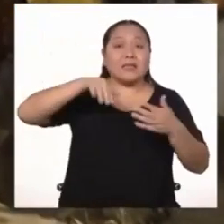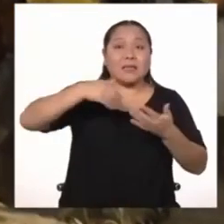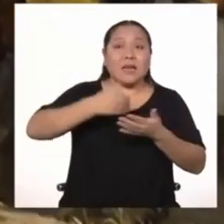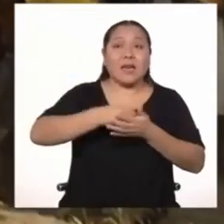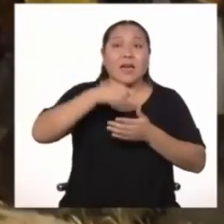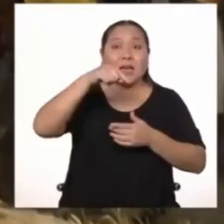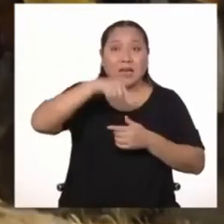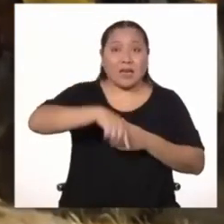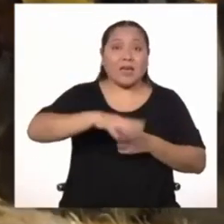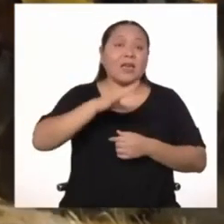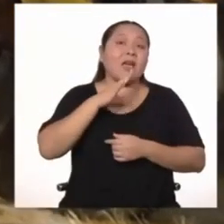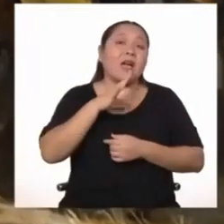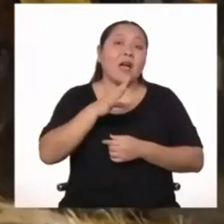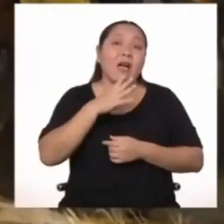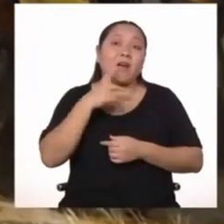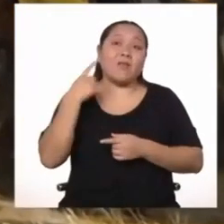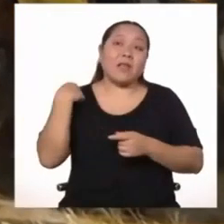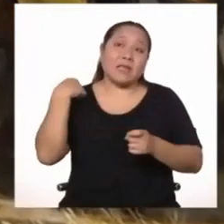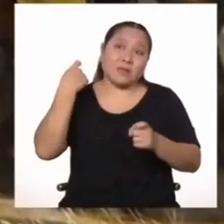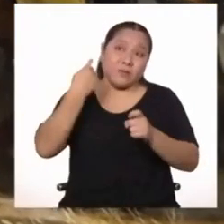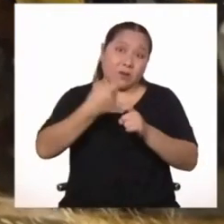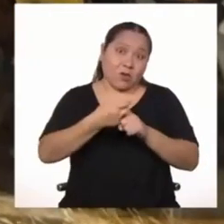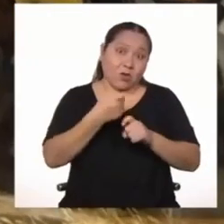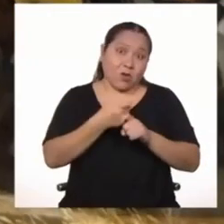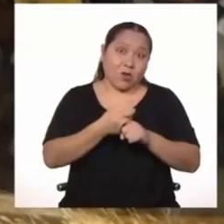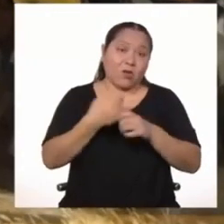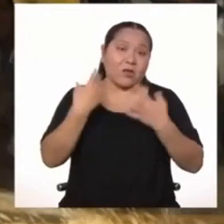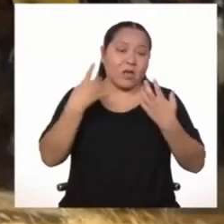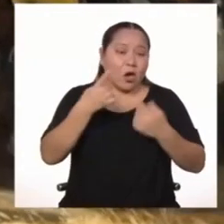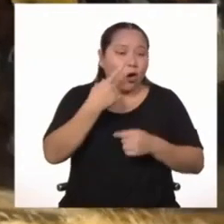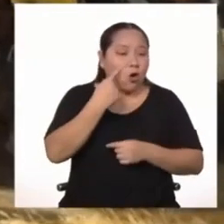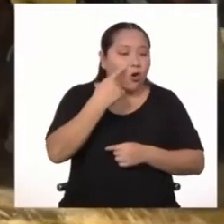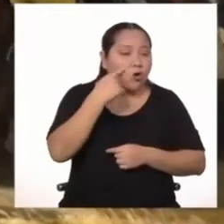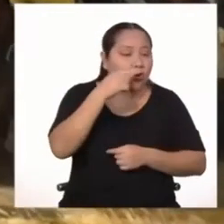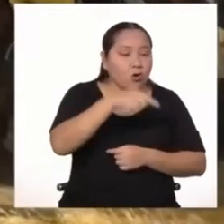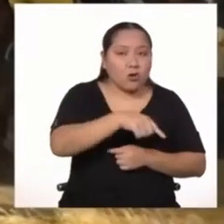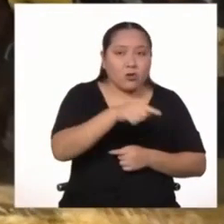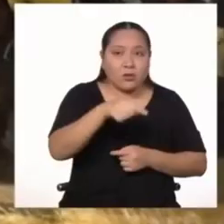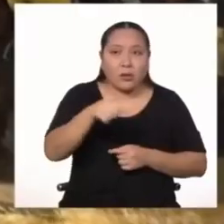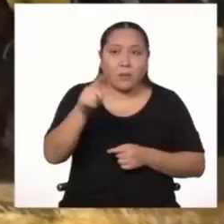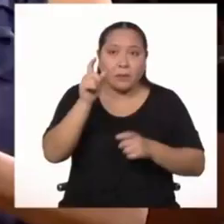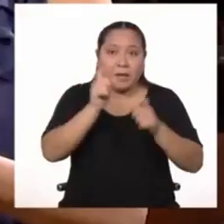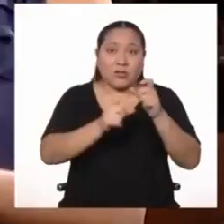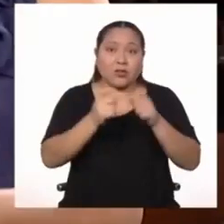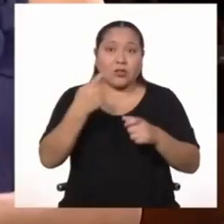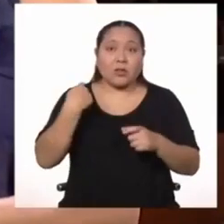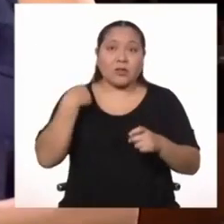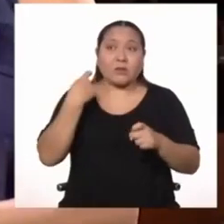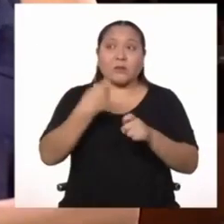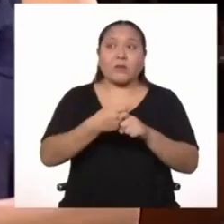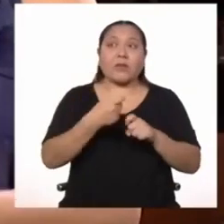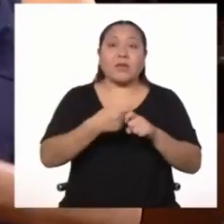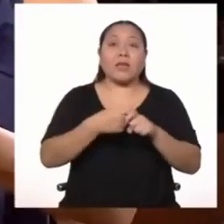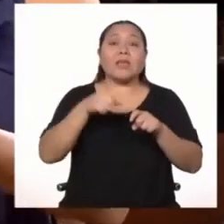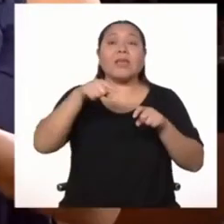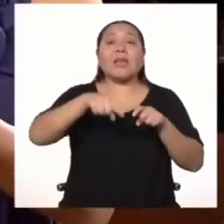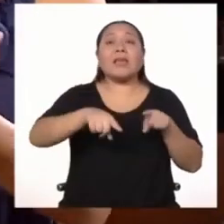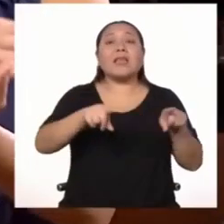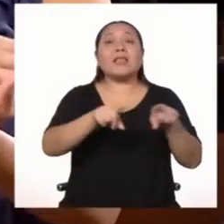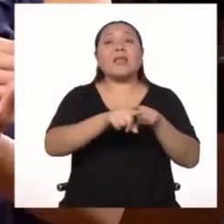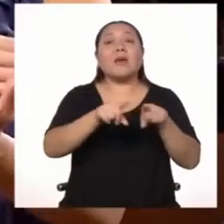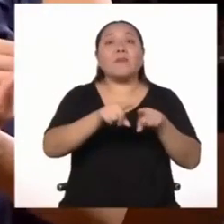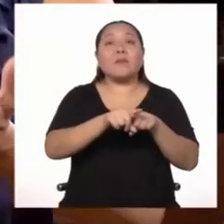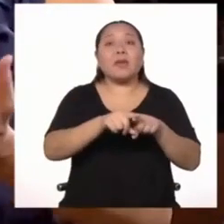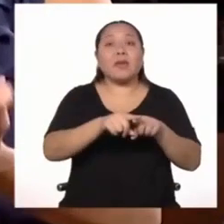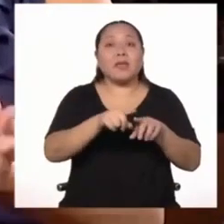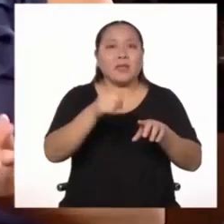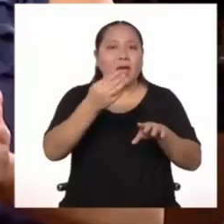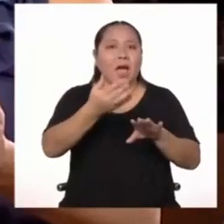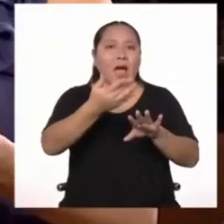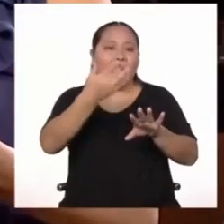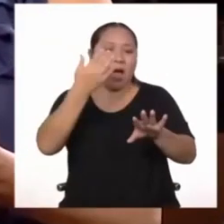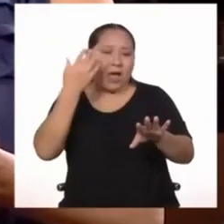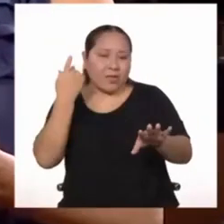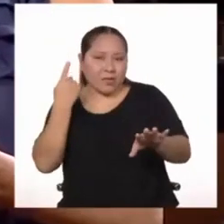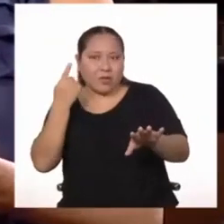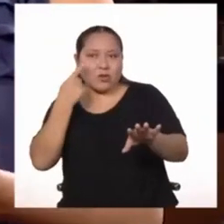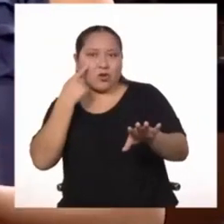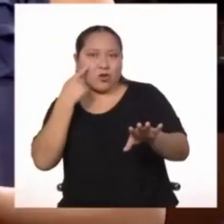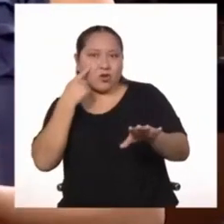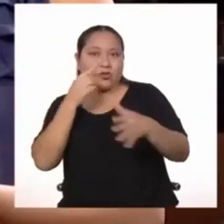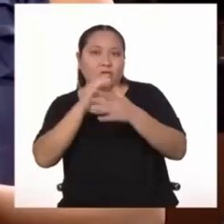él conoce gente, mucha gente española. Incluso se encuentra aquí a realistas que en el pasado han sido